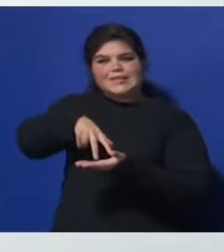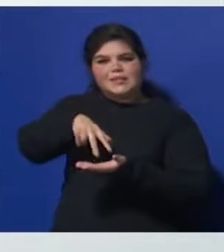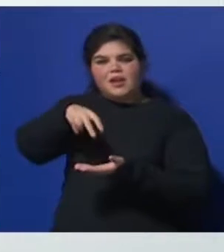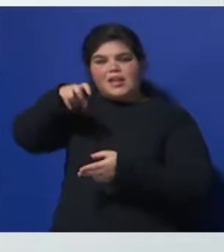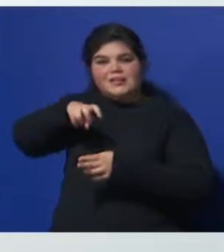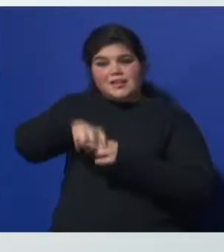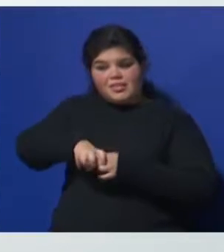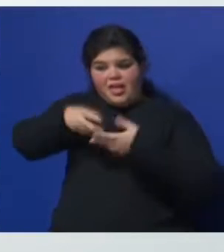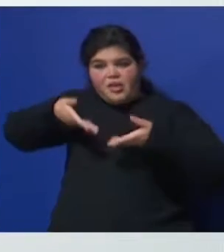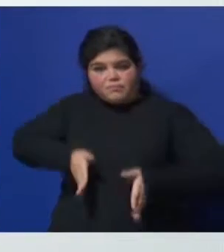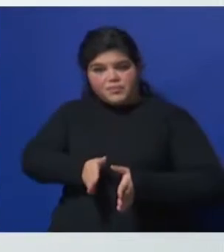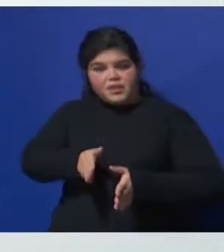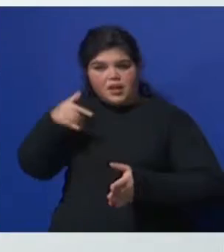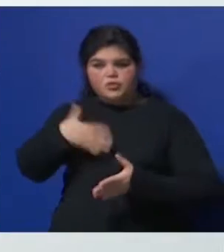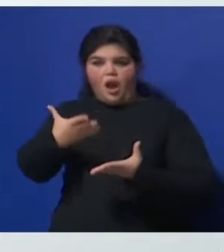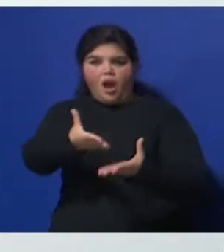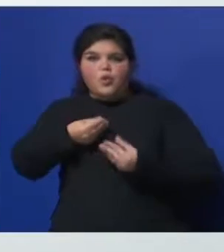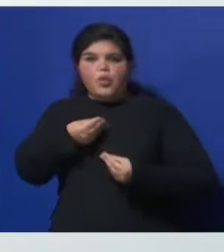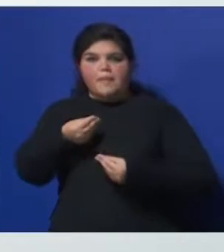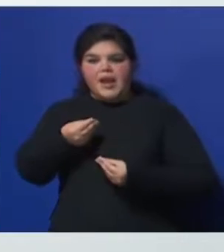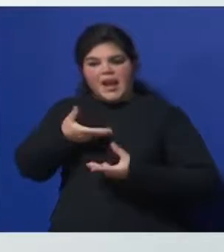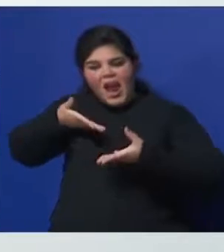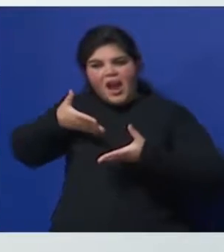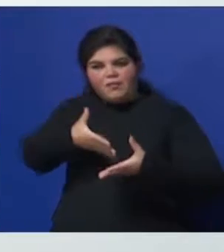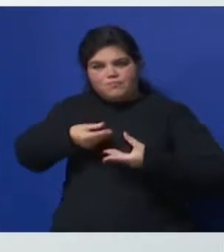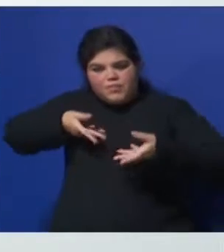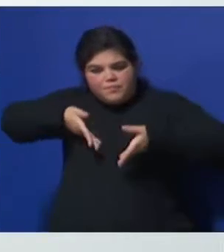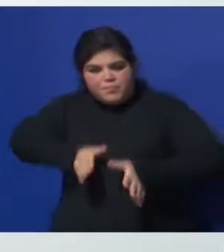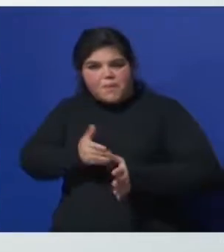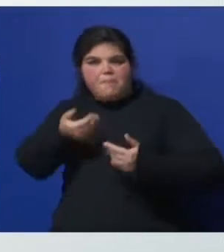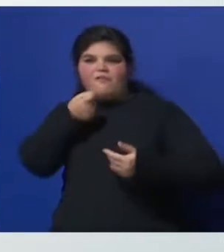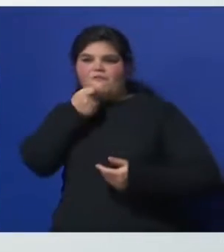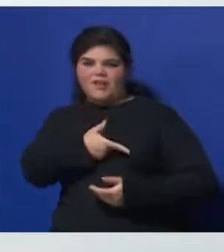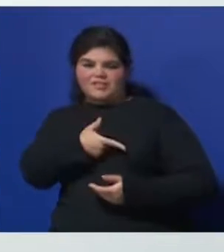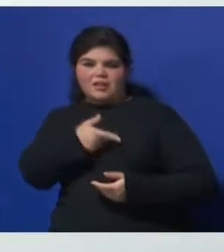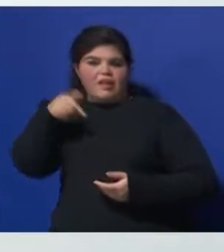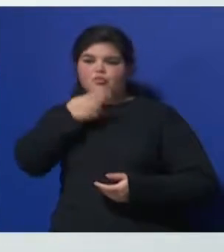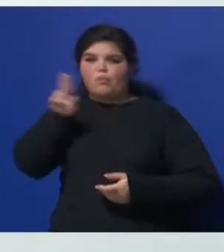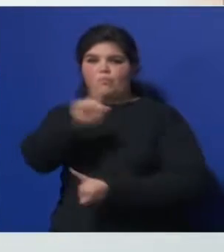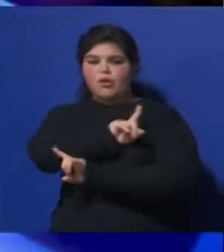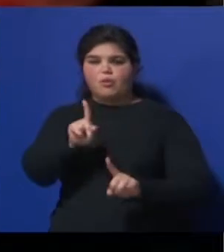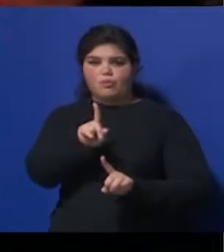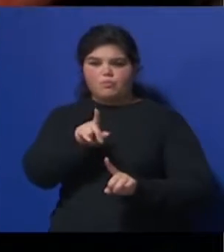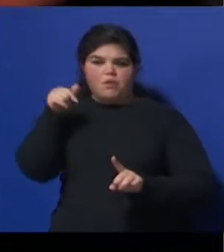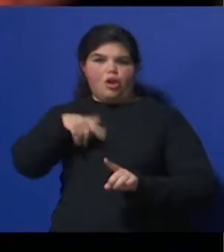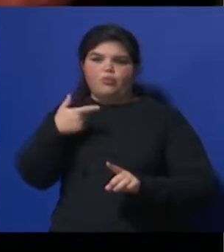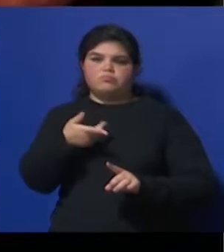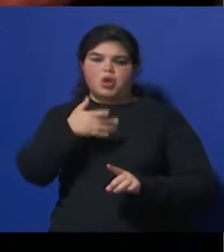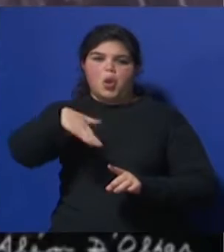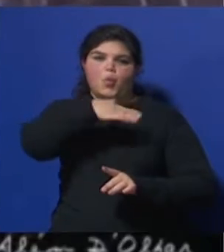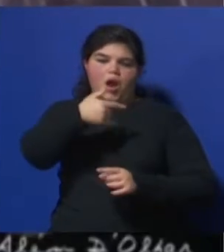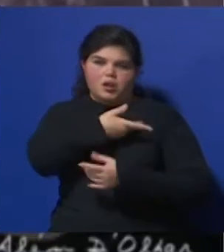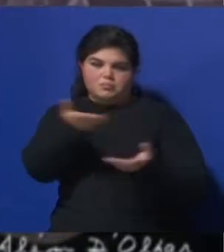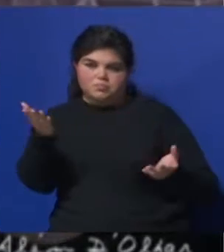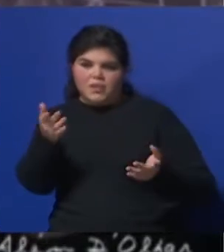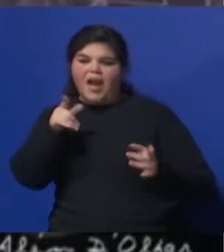ayuda al parto Y ayuda a que el bebé salga De la mejor manera Y eso no se está cumpliendo En la gran mayoría de las maternidades Ahora se está